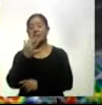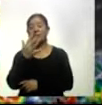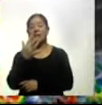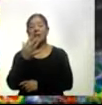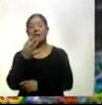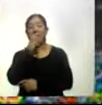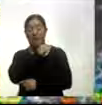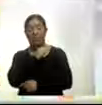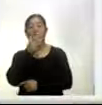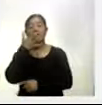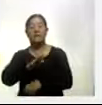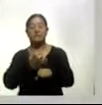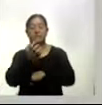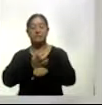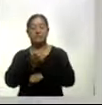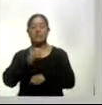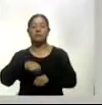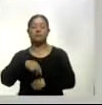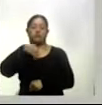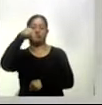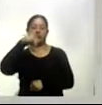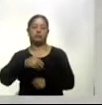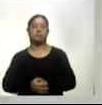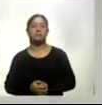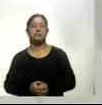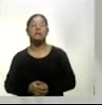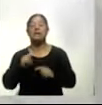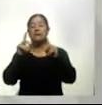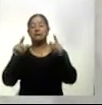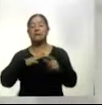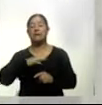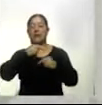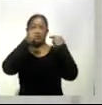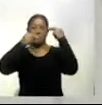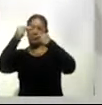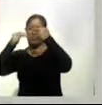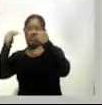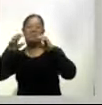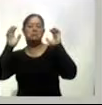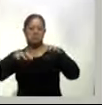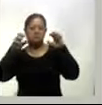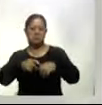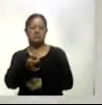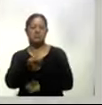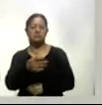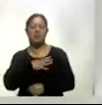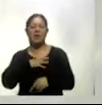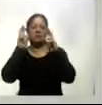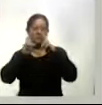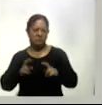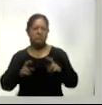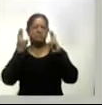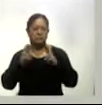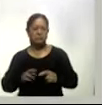10 entidades del país en Tlaxcala se prevén intervalos nubosos con probabilidad de lluvias acompañadas de descargas eléctricas